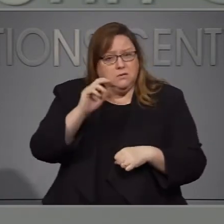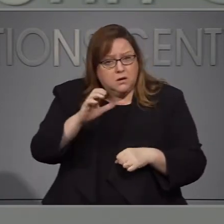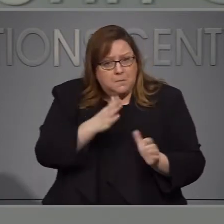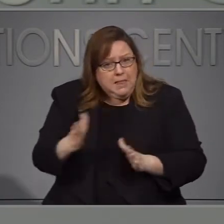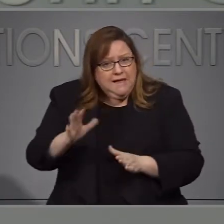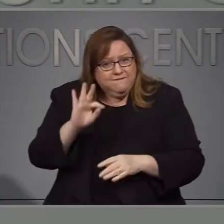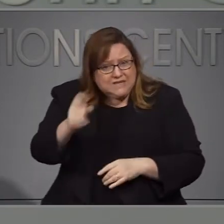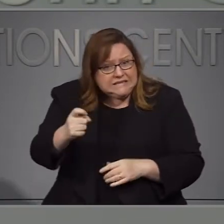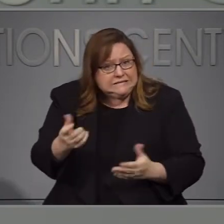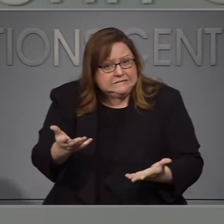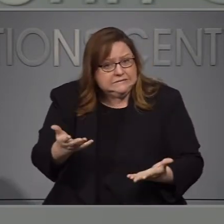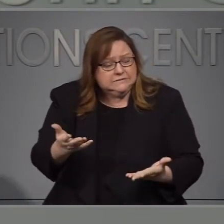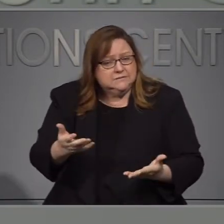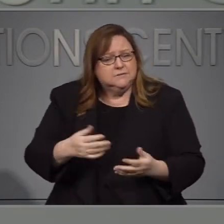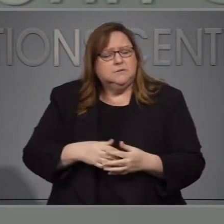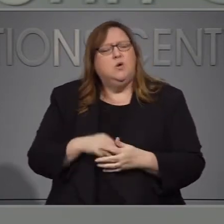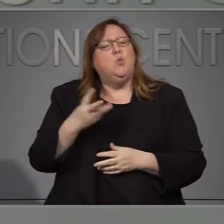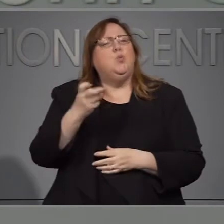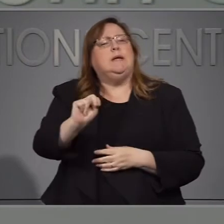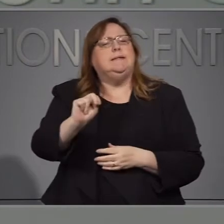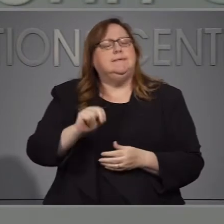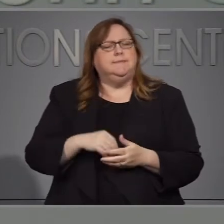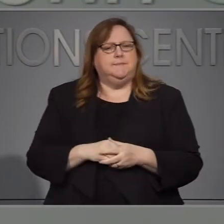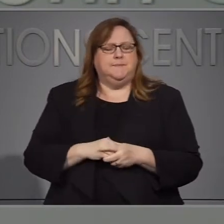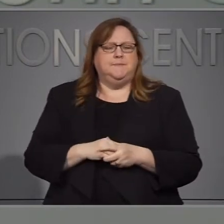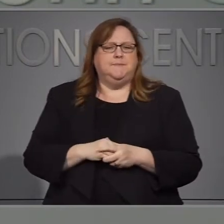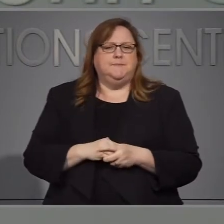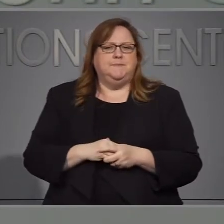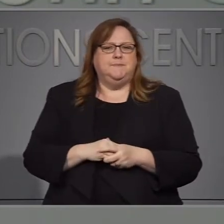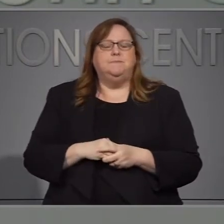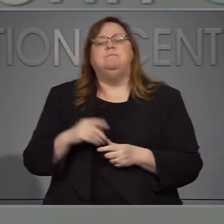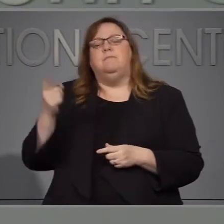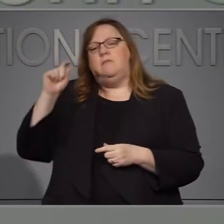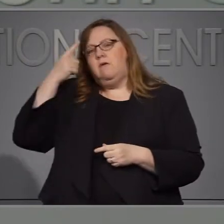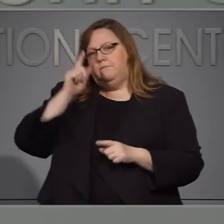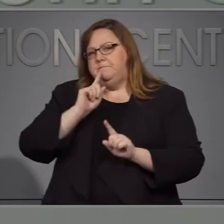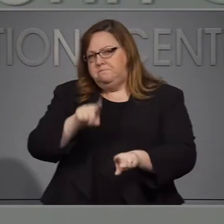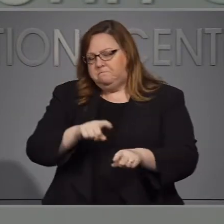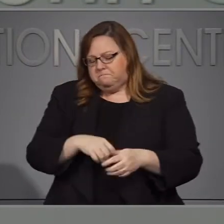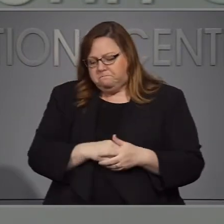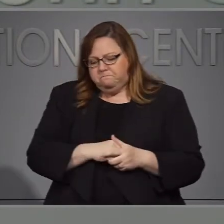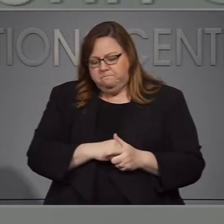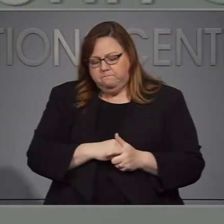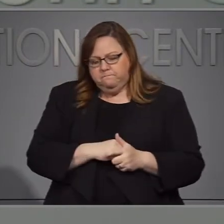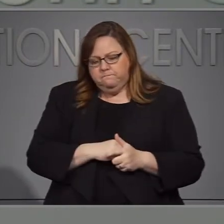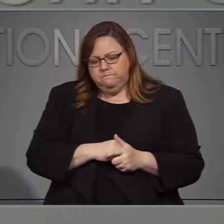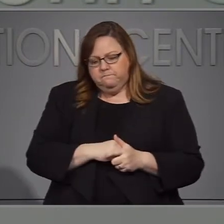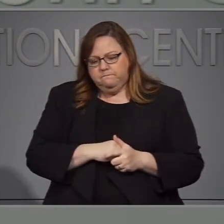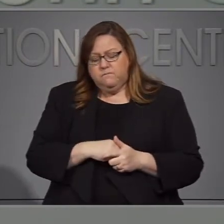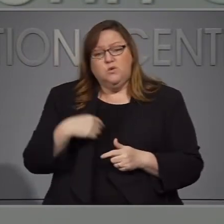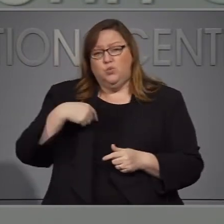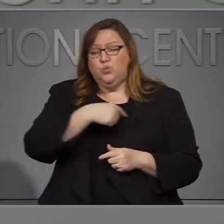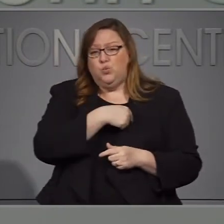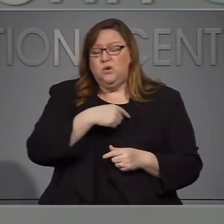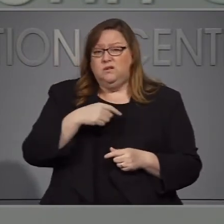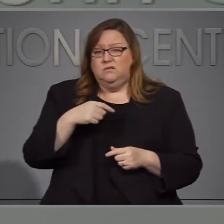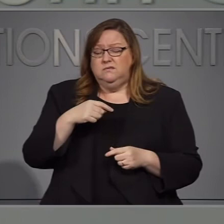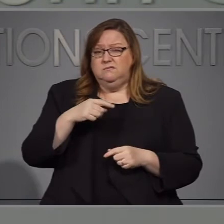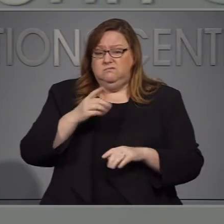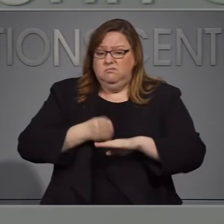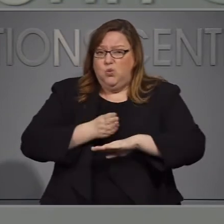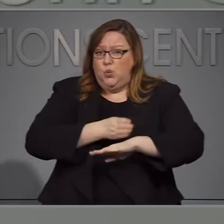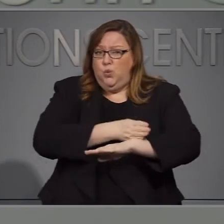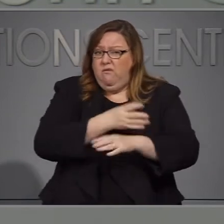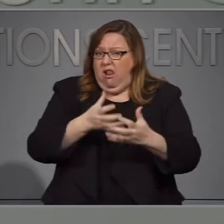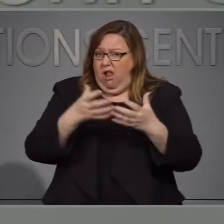problemas. Respuesta ha habido un avance significativo en esta área. En la asistencia